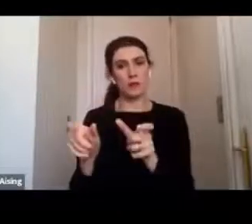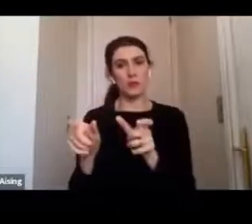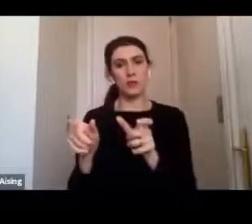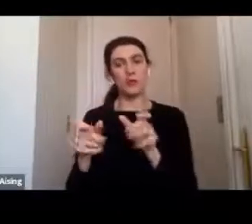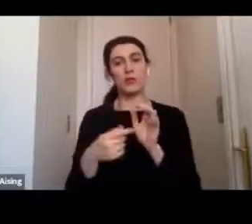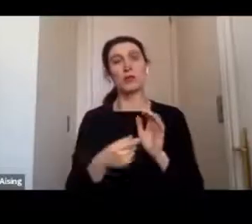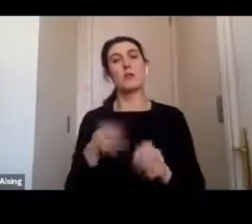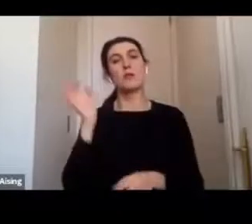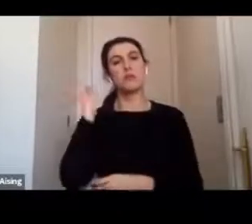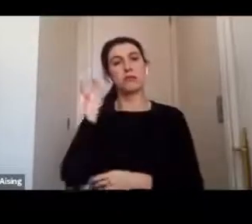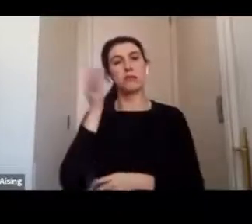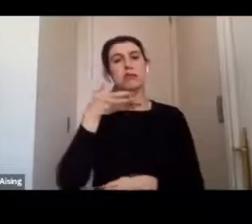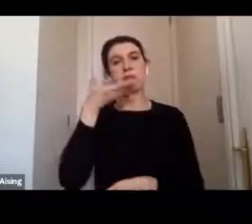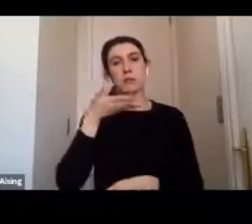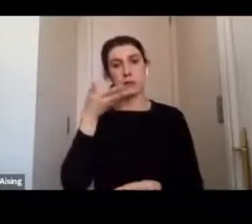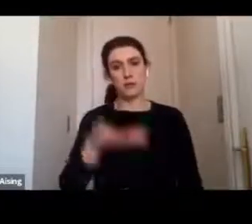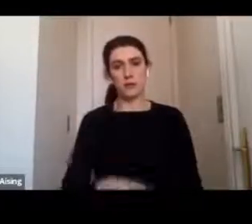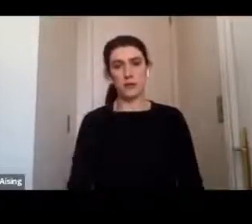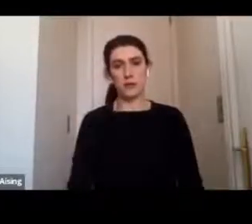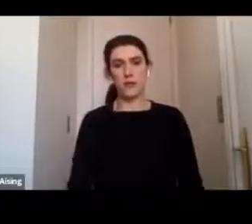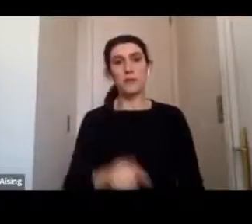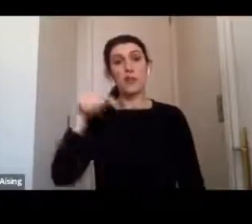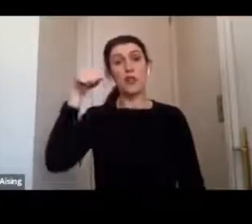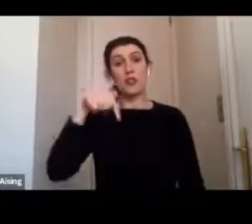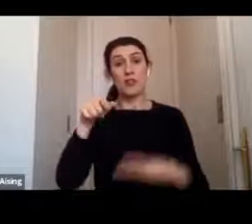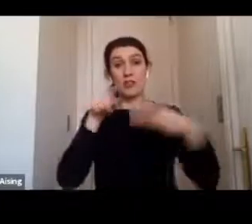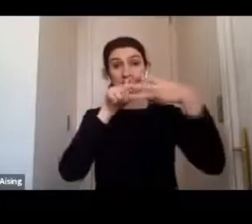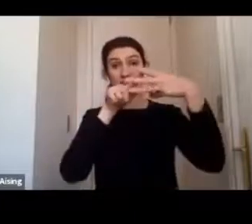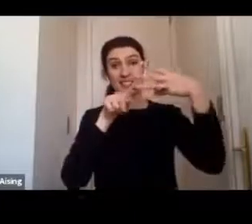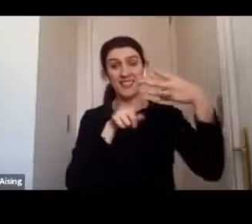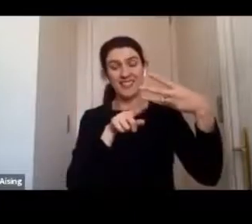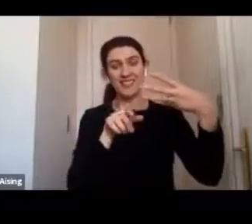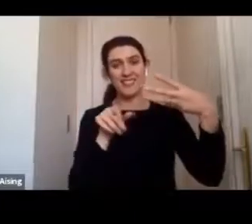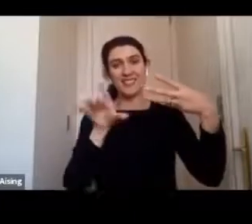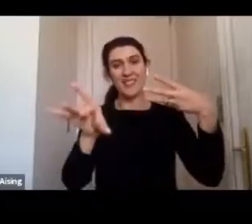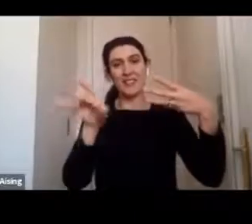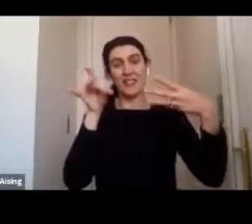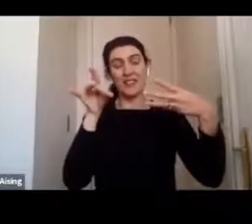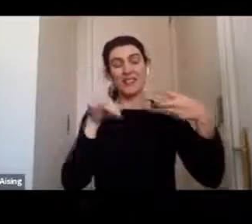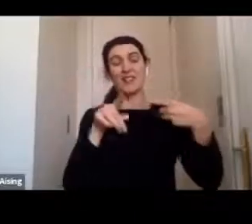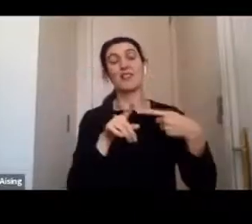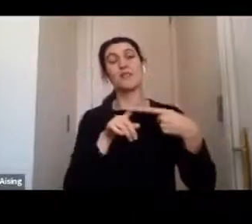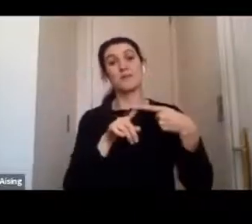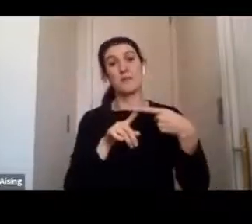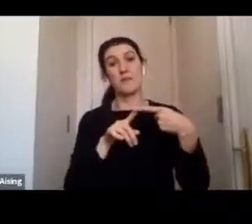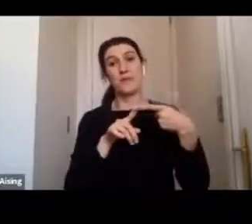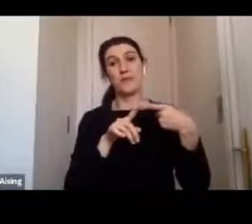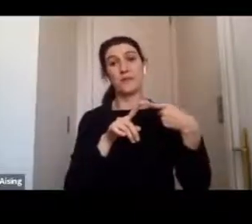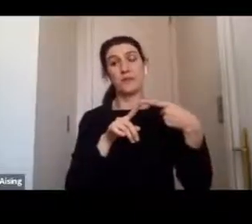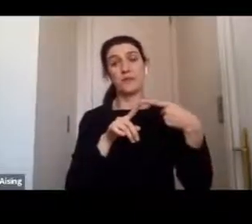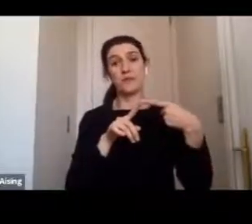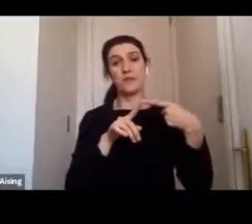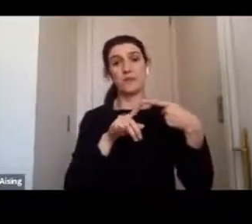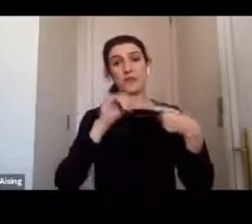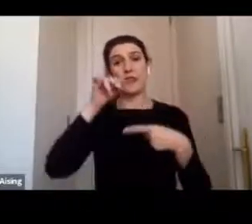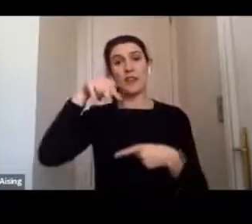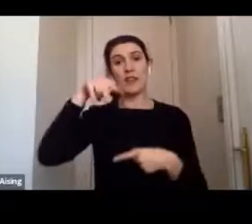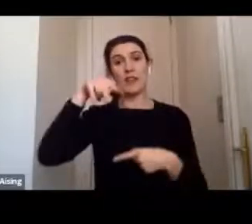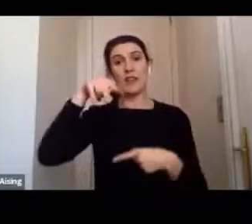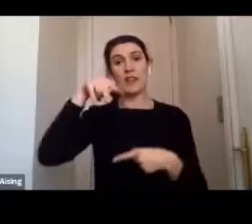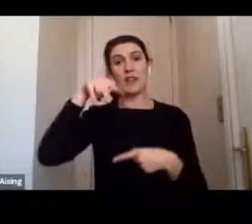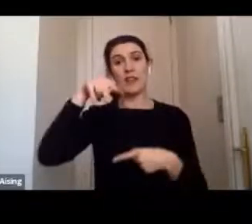Entonces, hoy día contamos con tres grandes invitados, contamos con Ingrid Luengo, que es